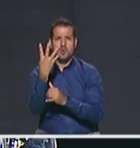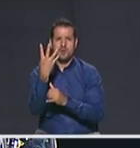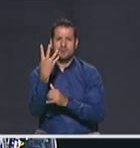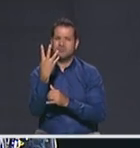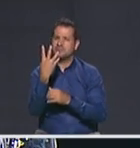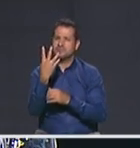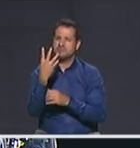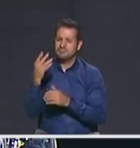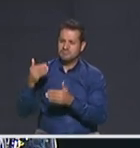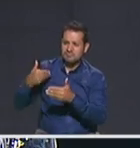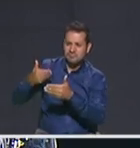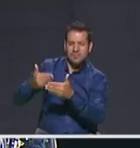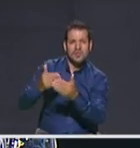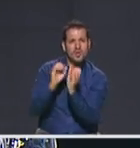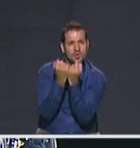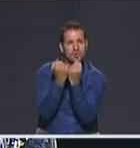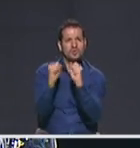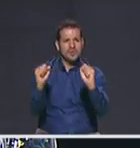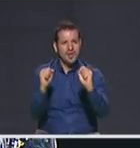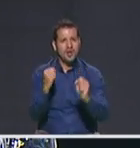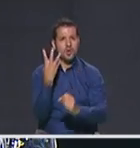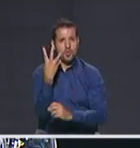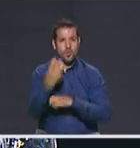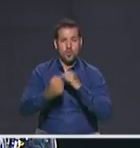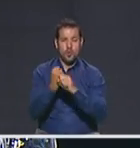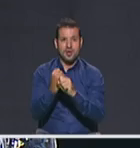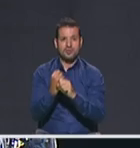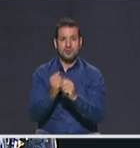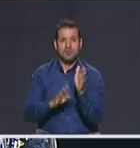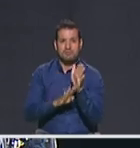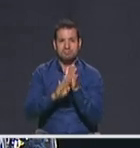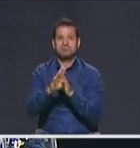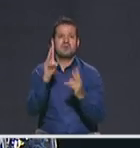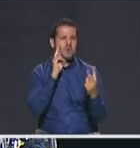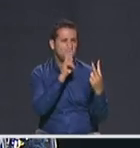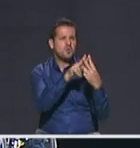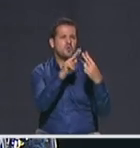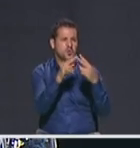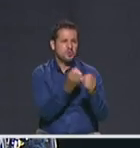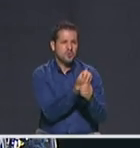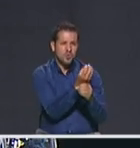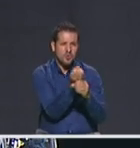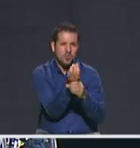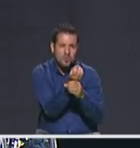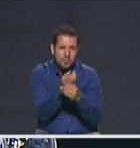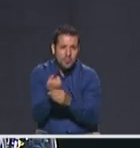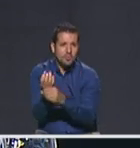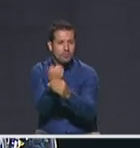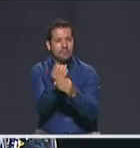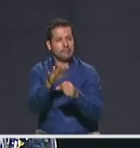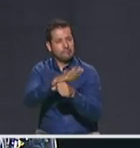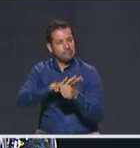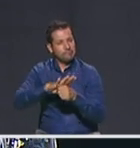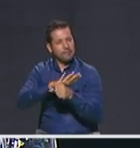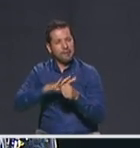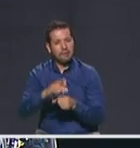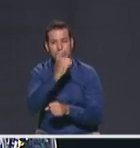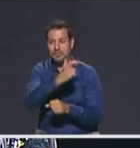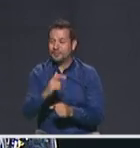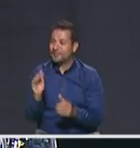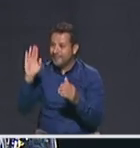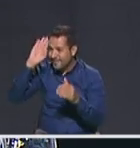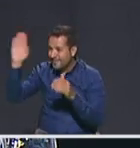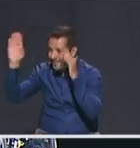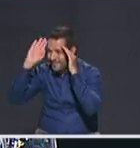la ciudad de Medellín, cuatro planes de desarrollo. Me conozco las comunas, me conozco los barrios, la gente, a quien saludo,